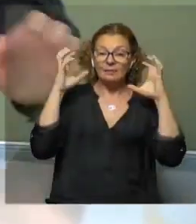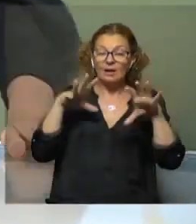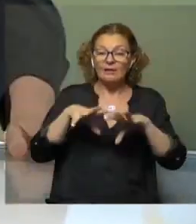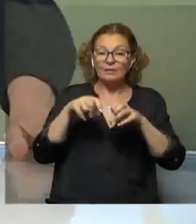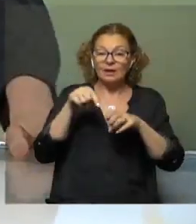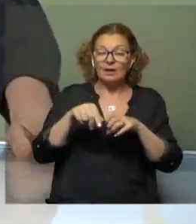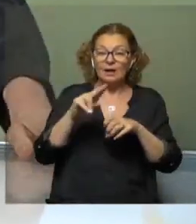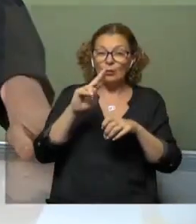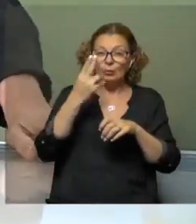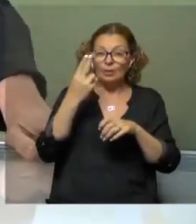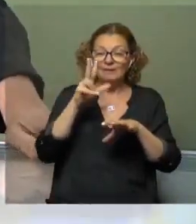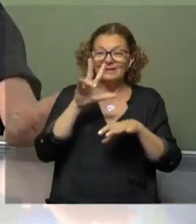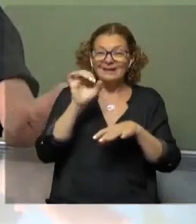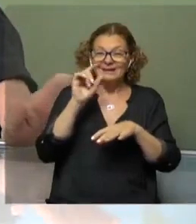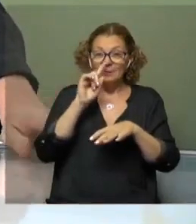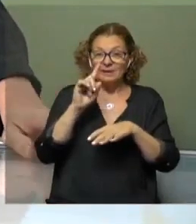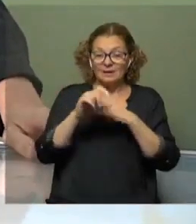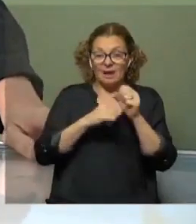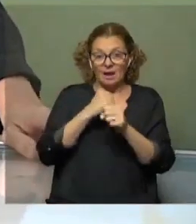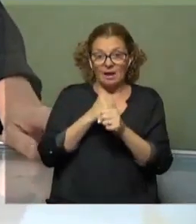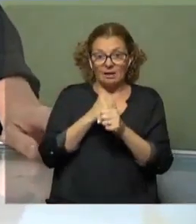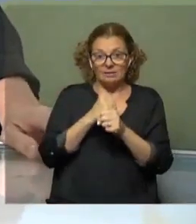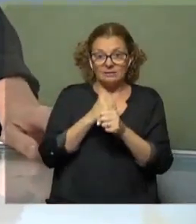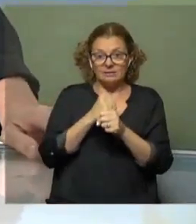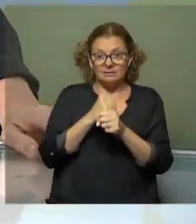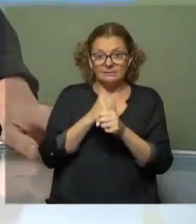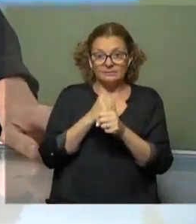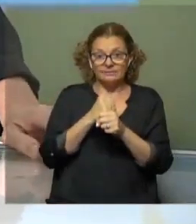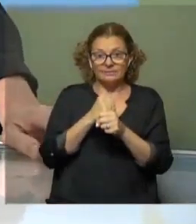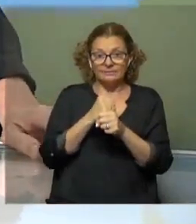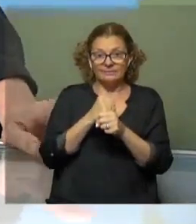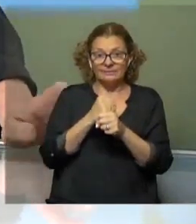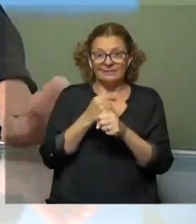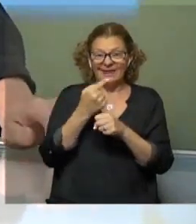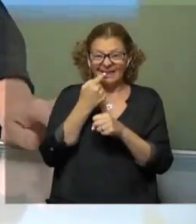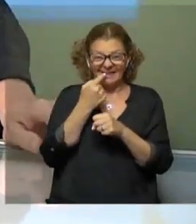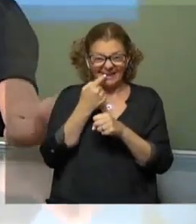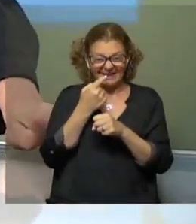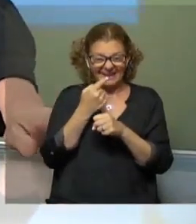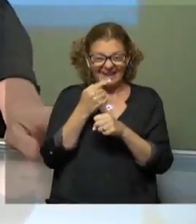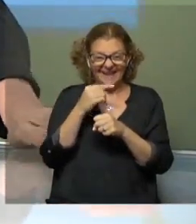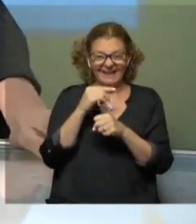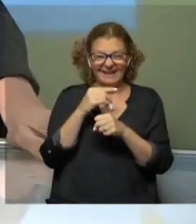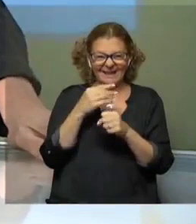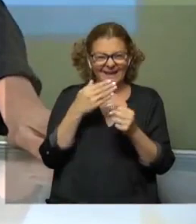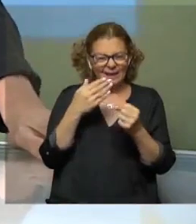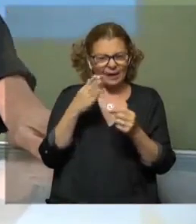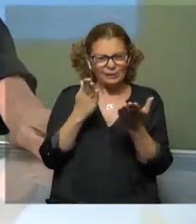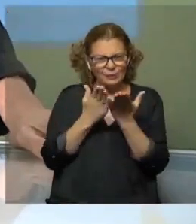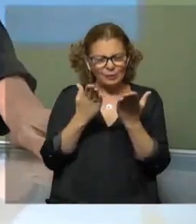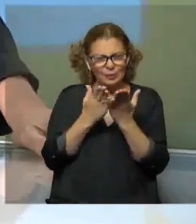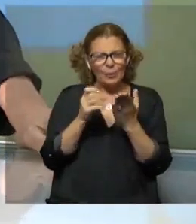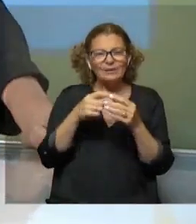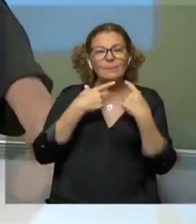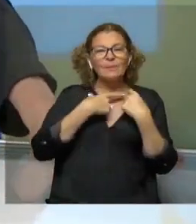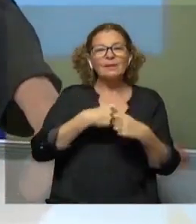territorio uruguayo hace 30.000 años? ¿El diente de sable? ¡Ah, muy bien! ¡Estudié! ¿Cuántas medallas